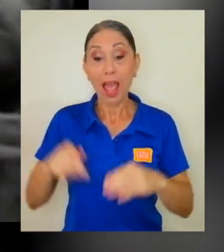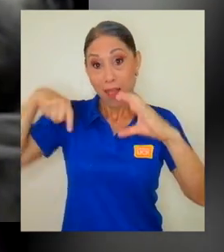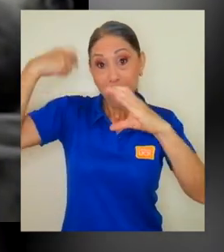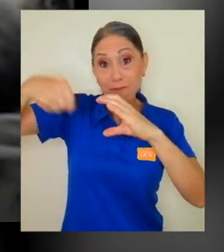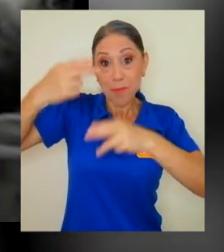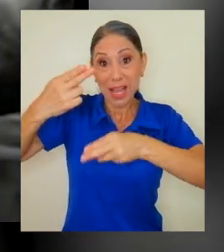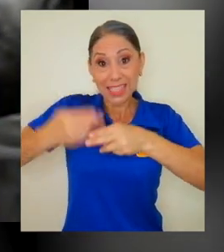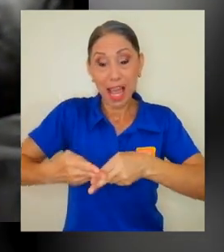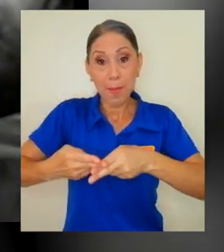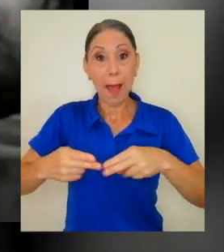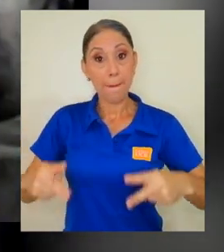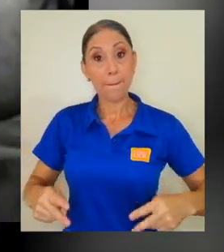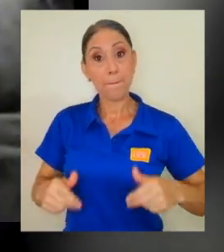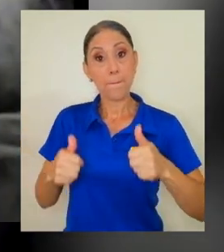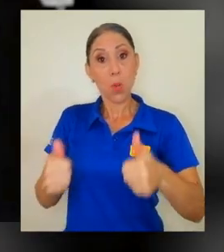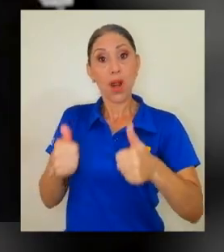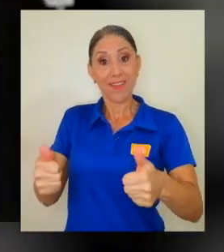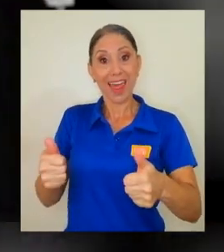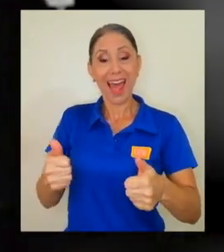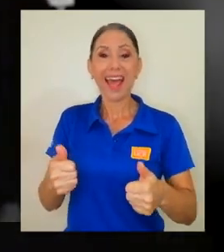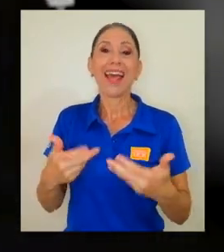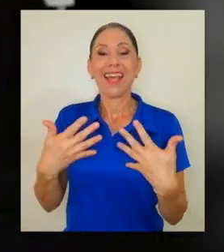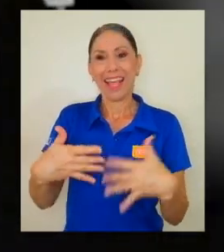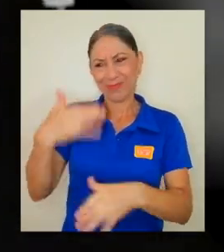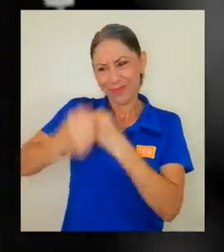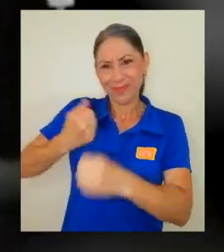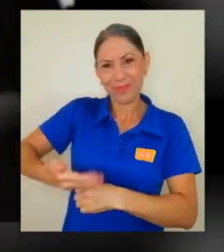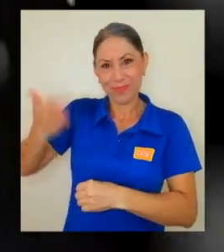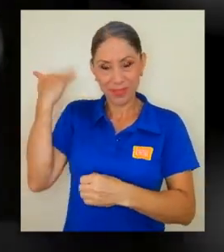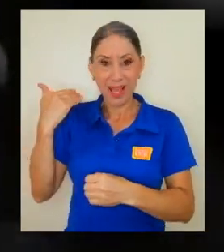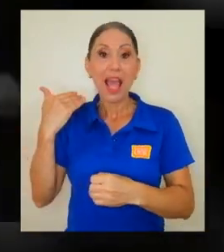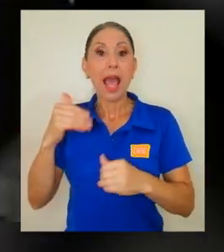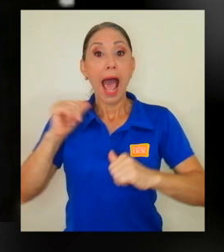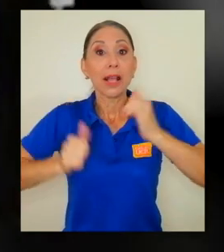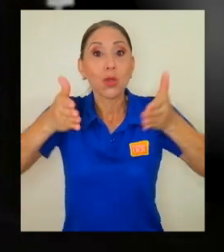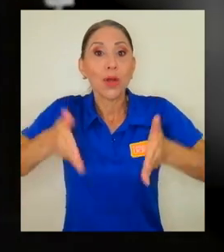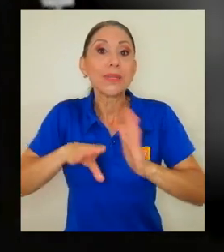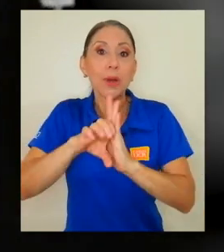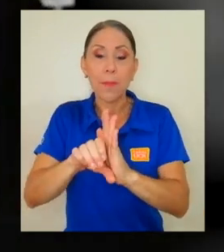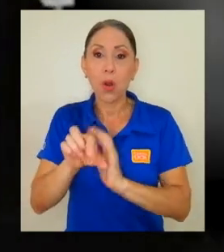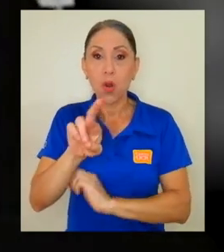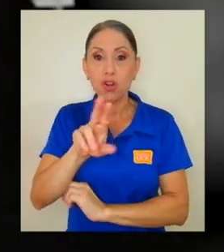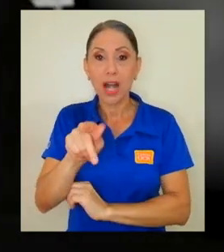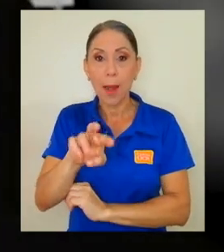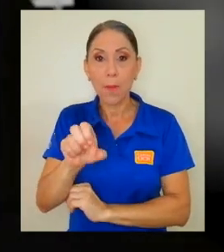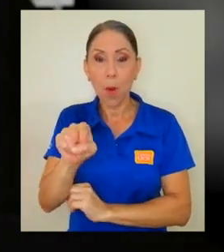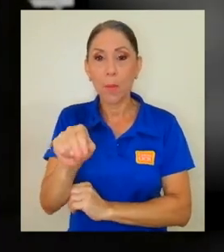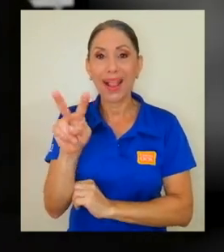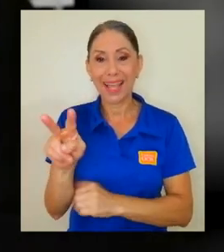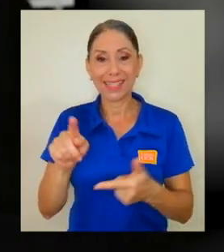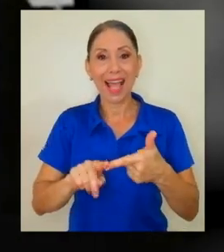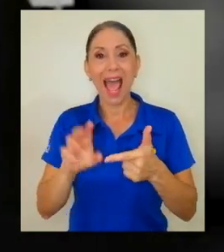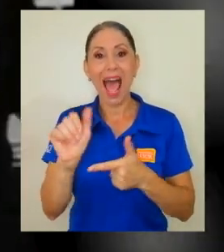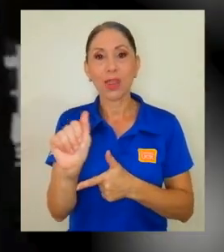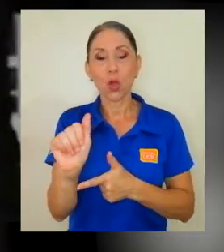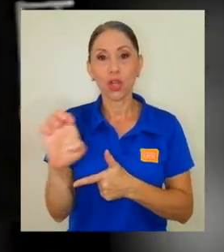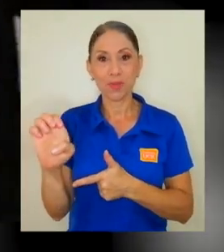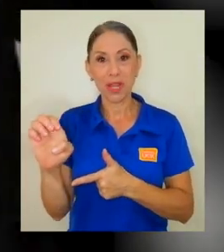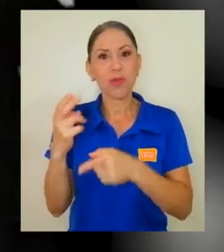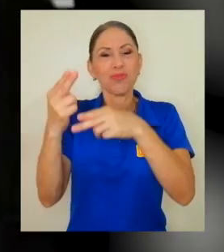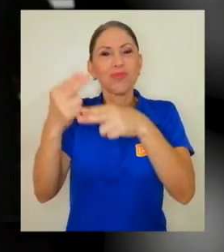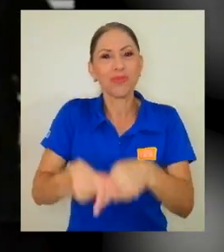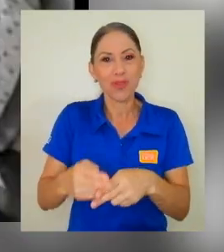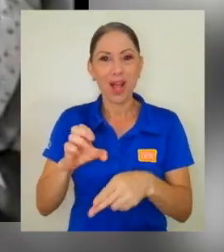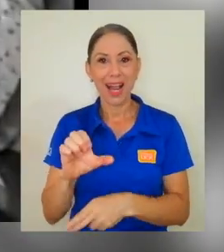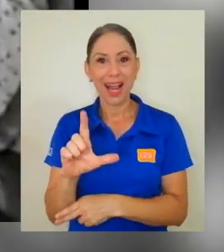estrenado en 1956, tuvo en su reparto a personalidades como Ramón Valdés y Antonio Espino, conocido como Clavillazo,